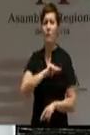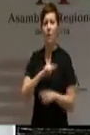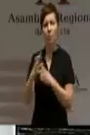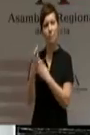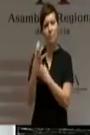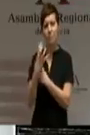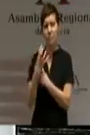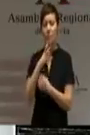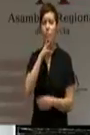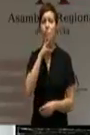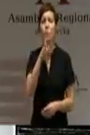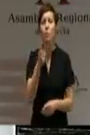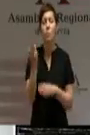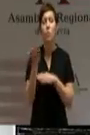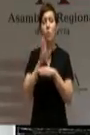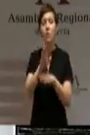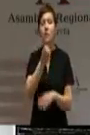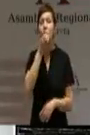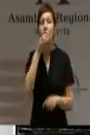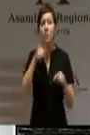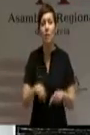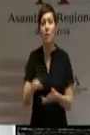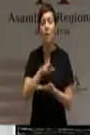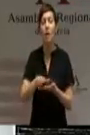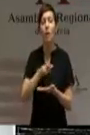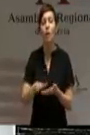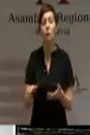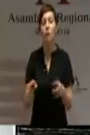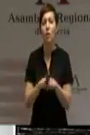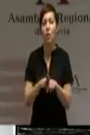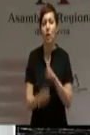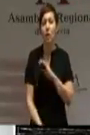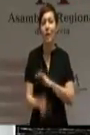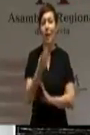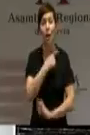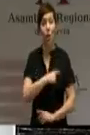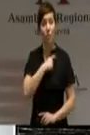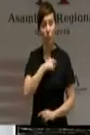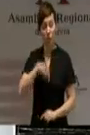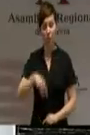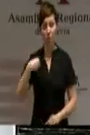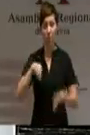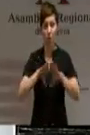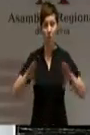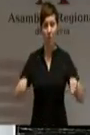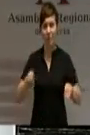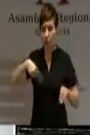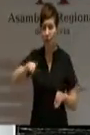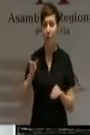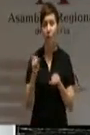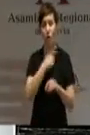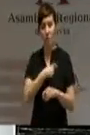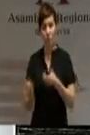una propuesta socialista para esta región, que ha permitido la creación de una comisión en esta casa, comisión de la que usted ha formado parte activa,